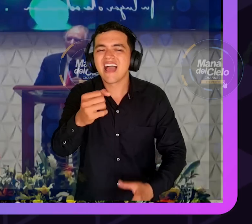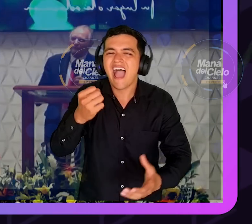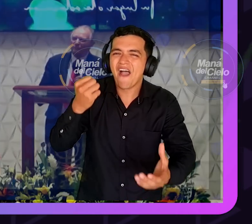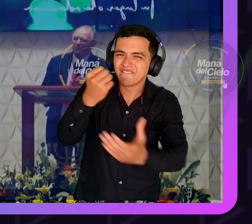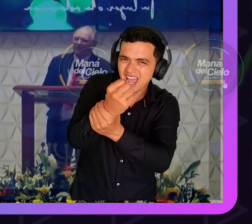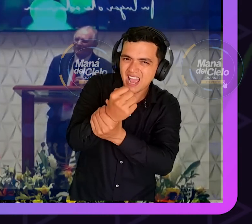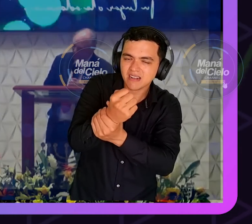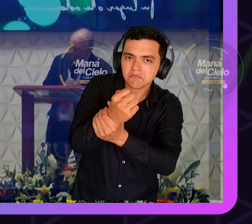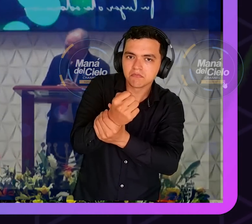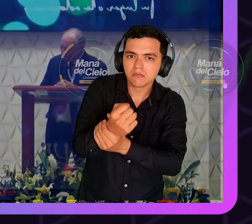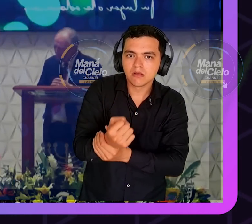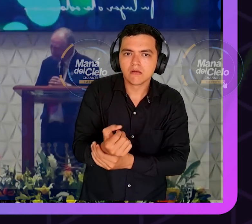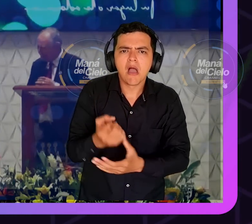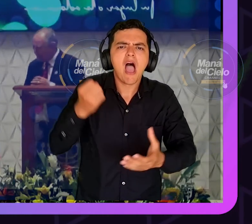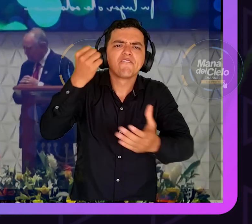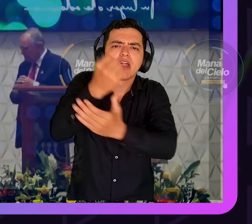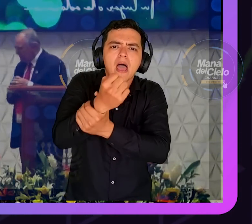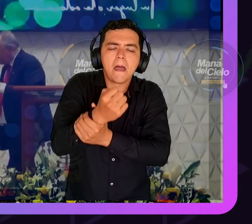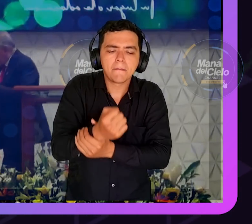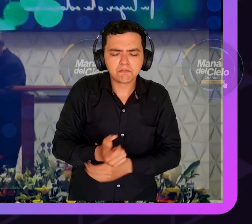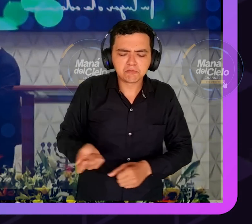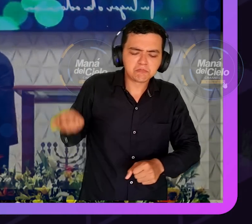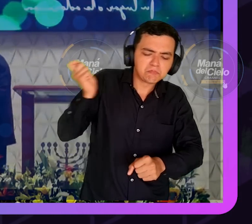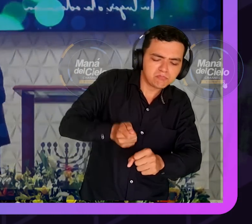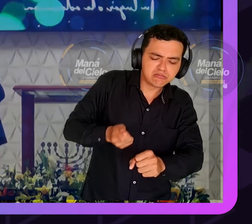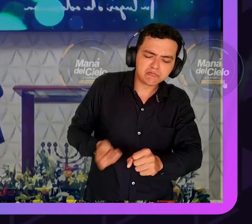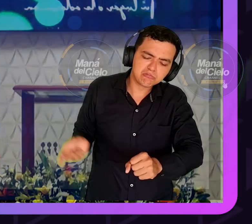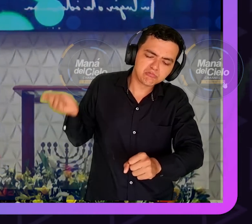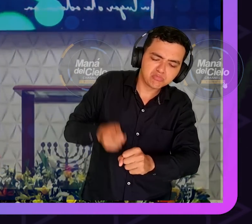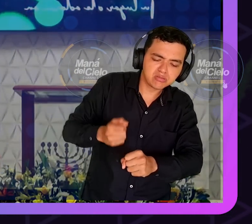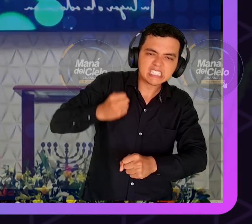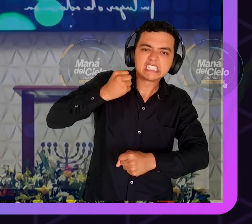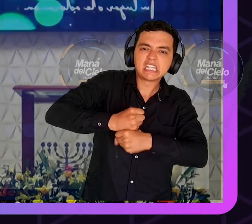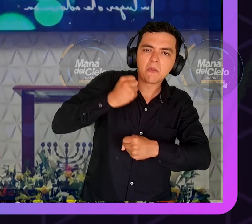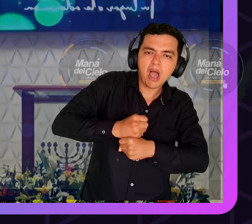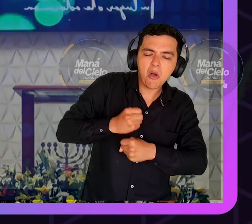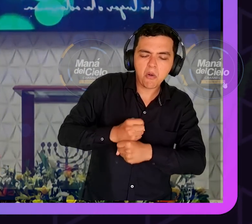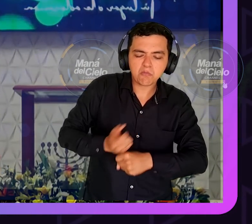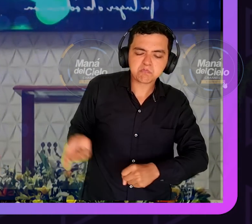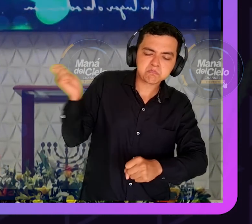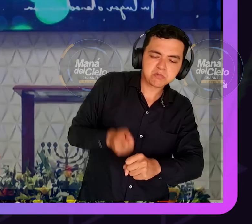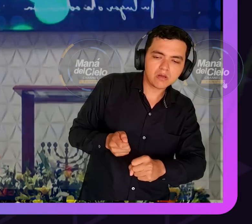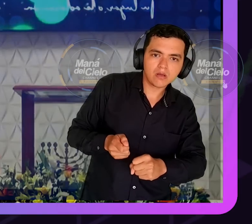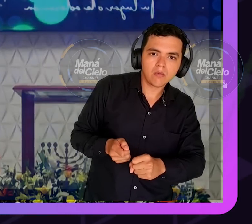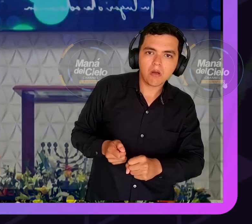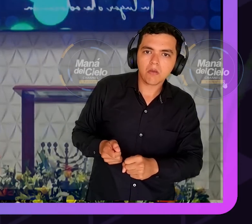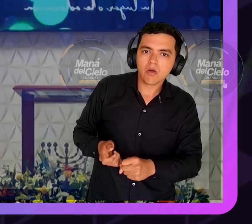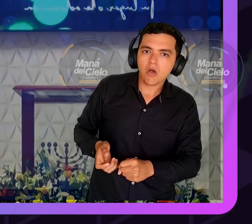bendito sea el Señor hermano este Dios es verdad